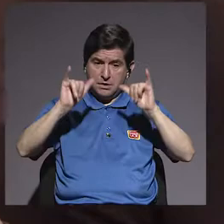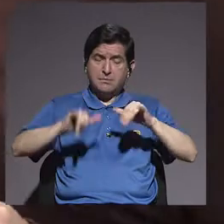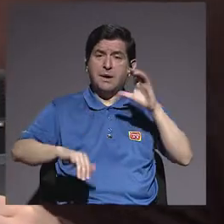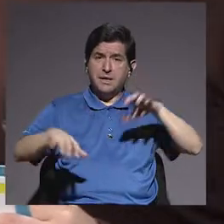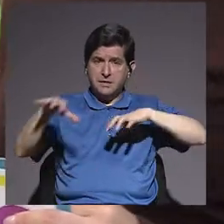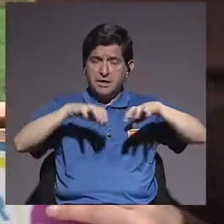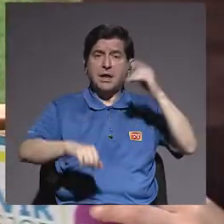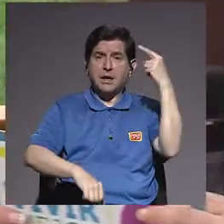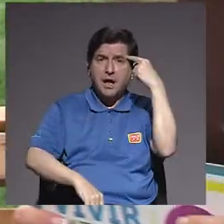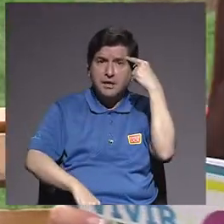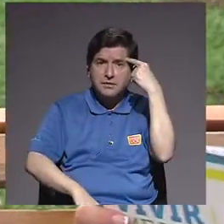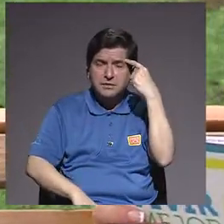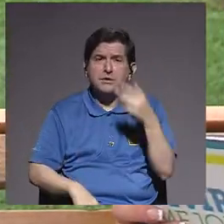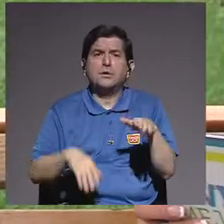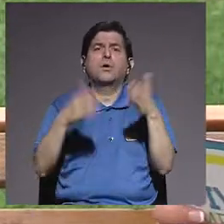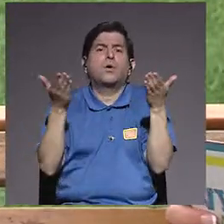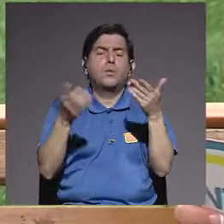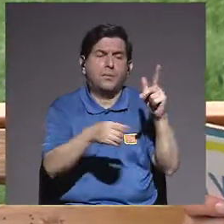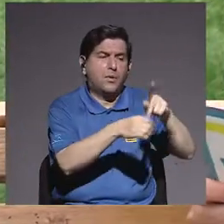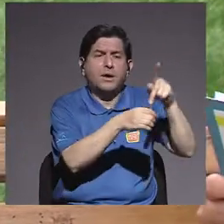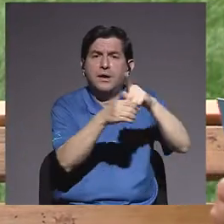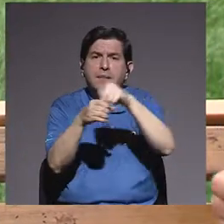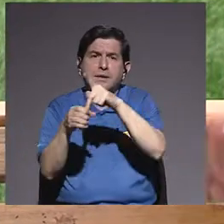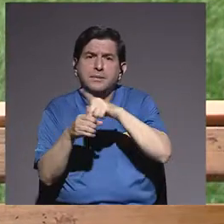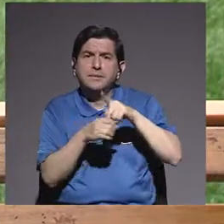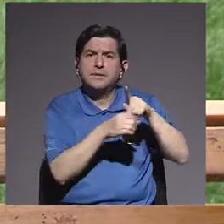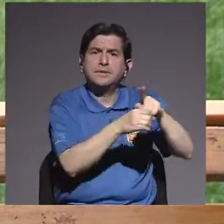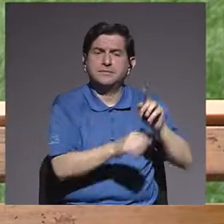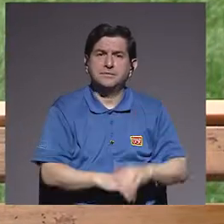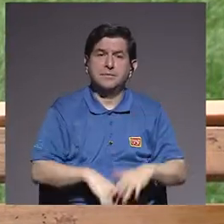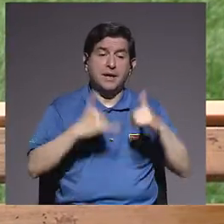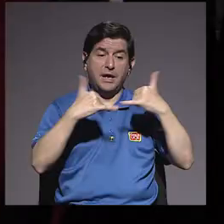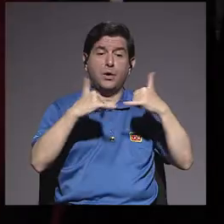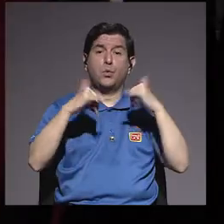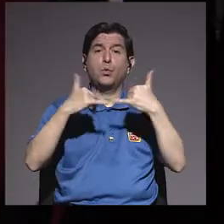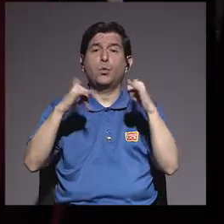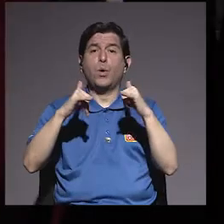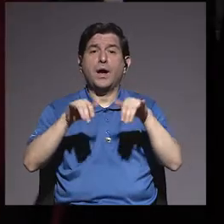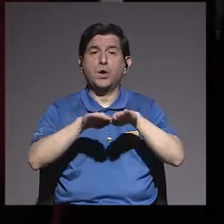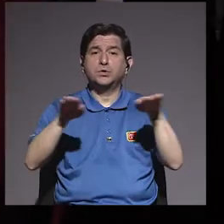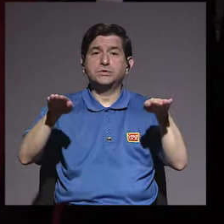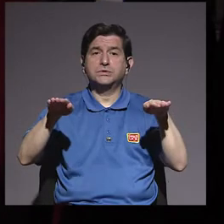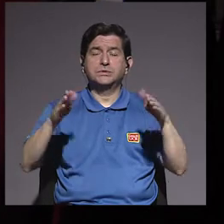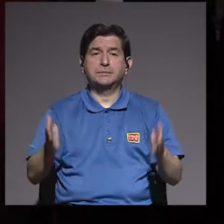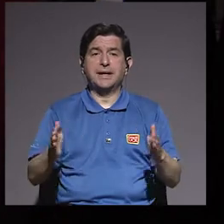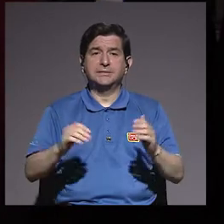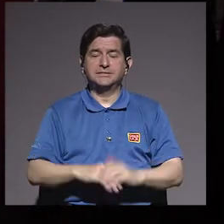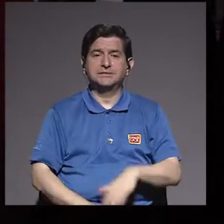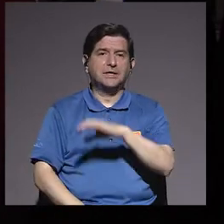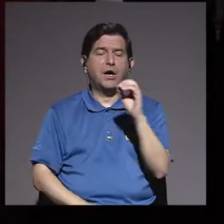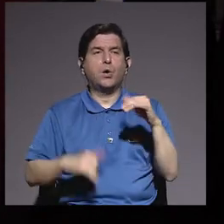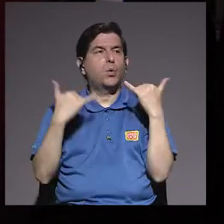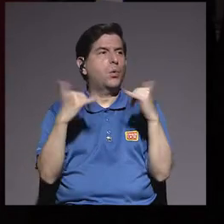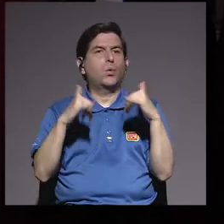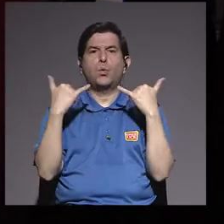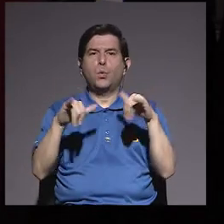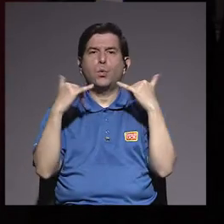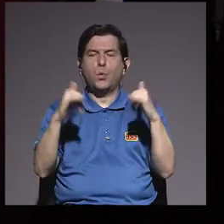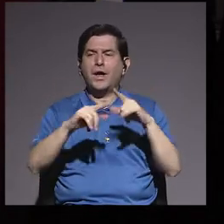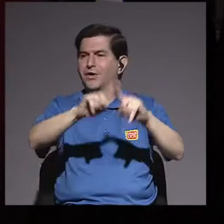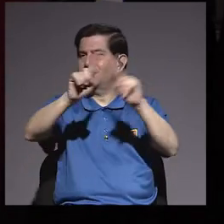la mente activa también la podemos ir participando con ellos, son los juegos, juegos de mesa también, o juegos,